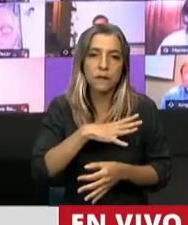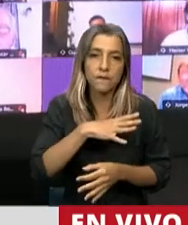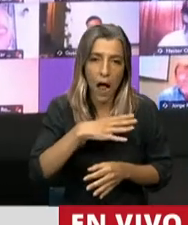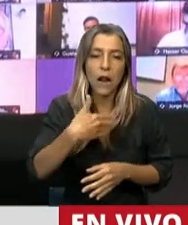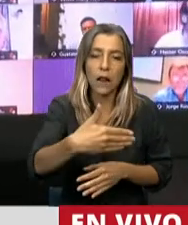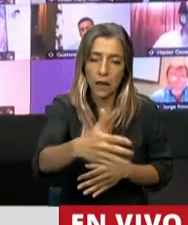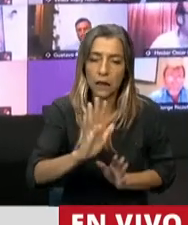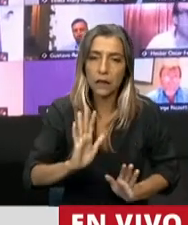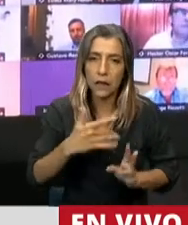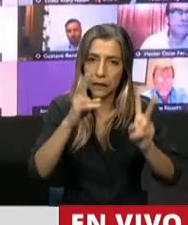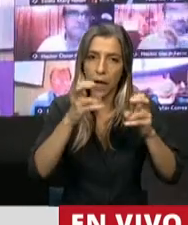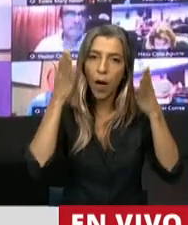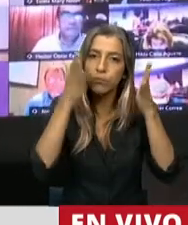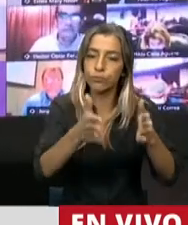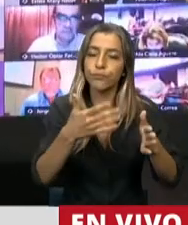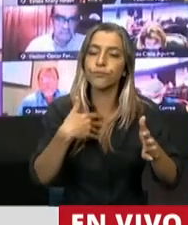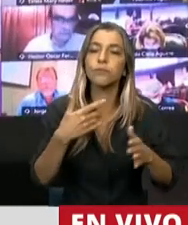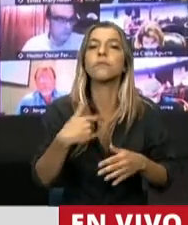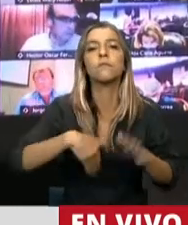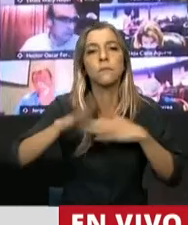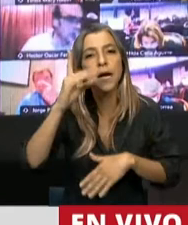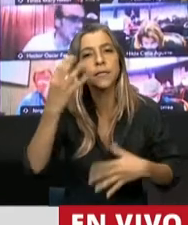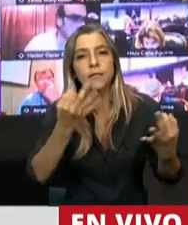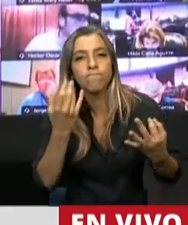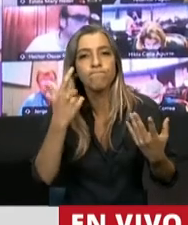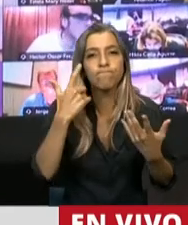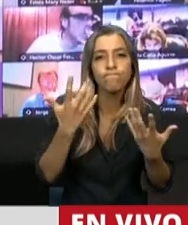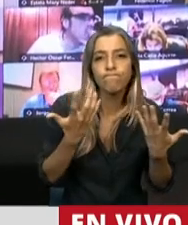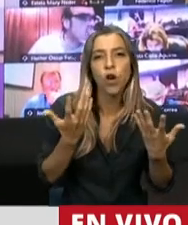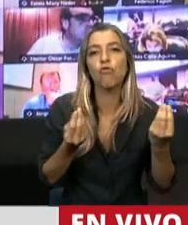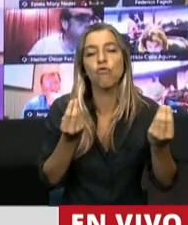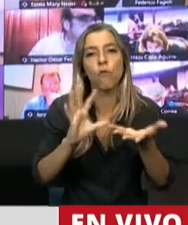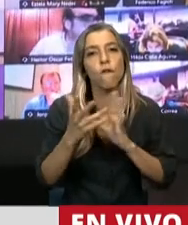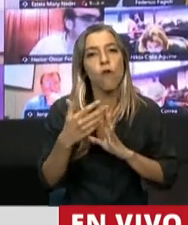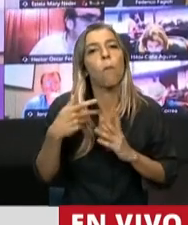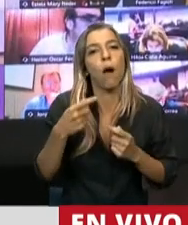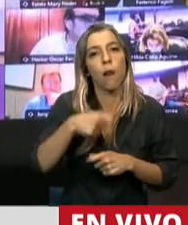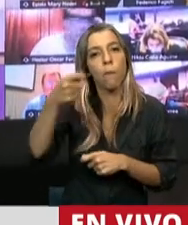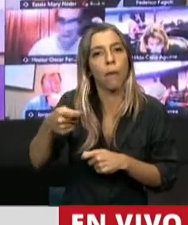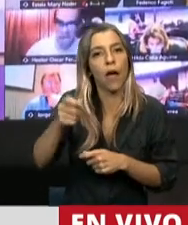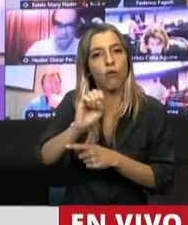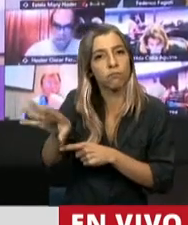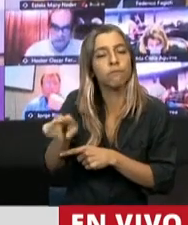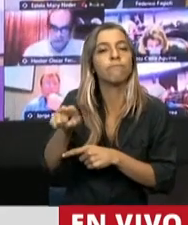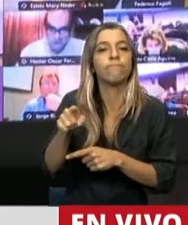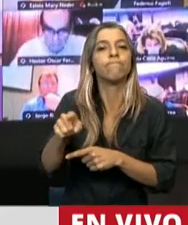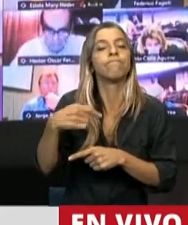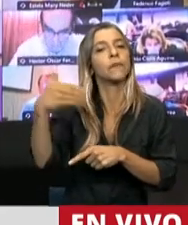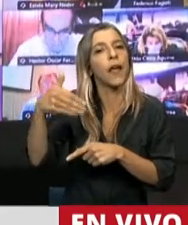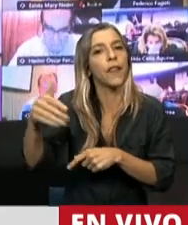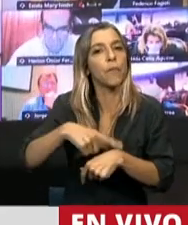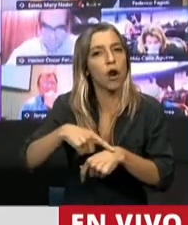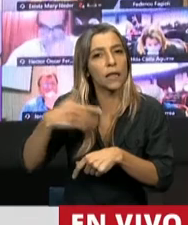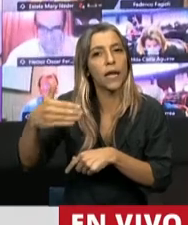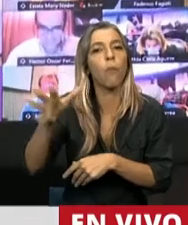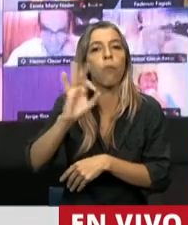trabajando en el tema, tenemos que seguir analizando la posibilidad de reducir plazas de acreditación y de comisiones